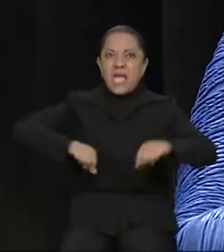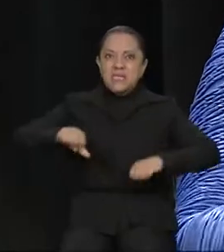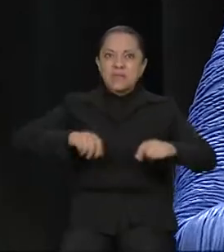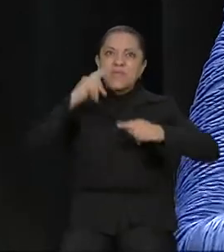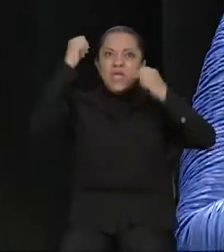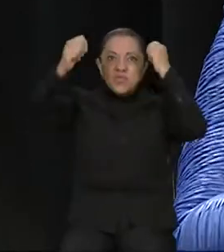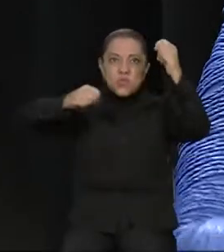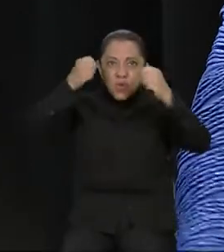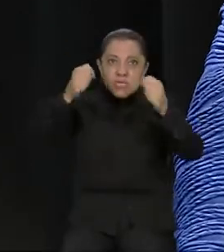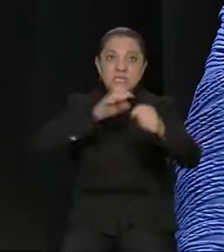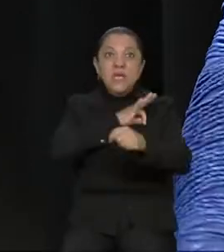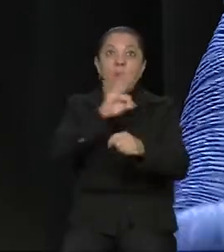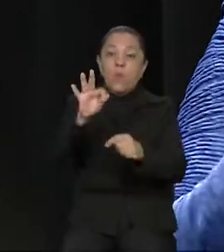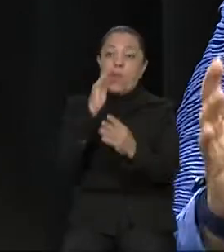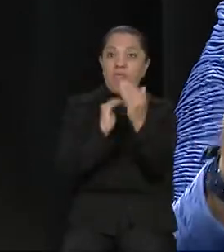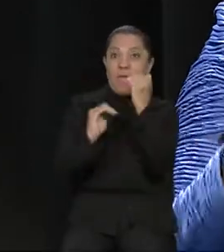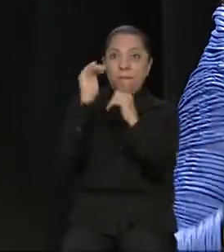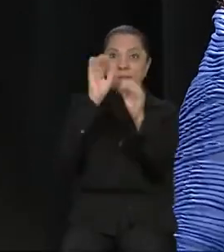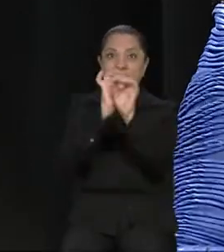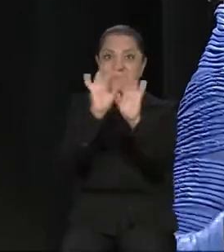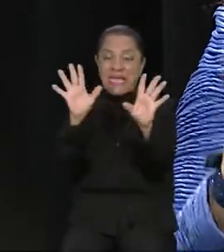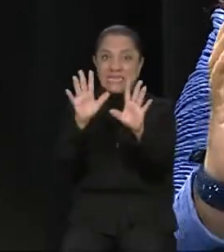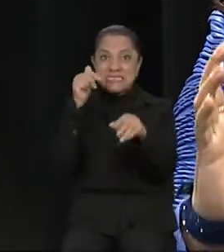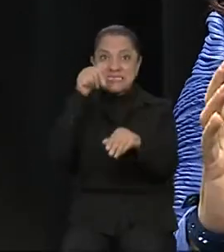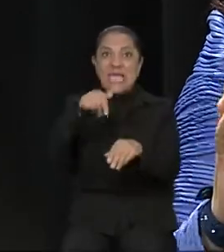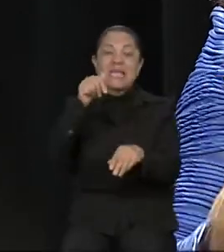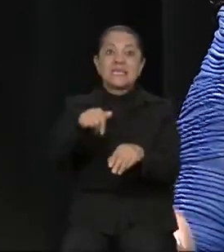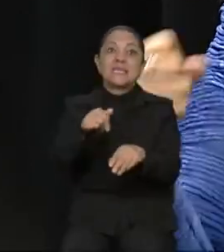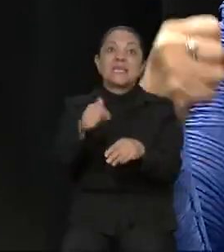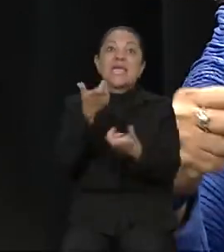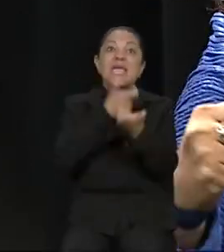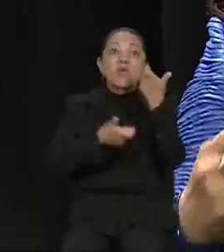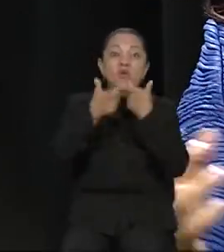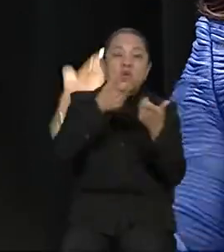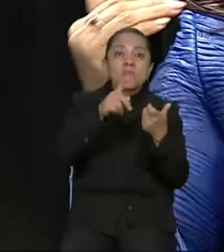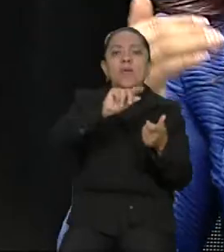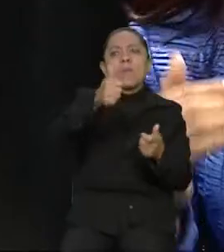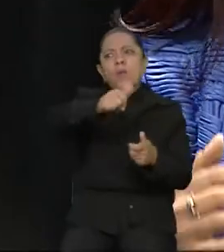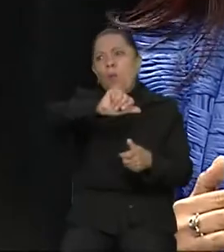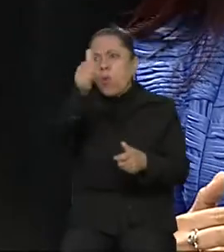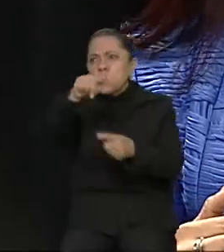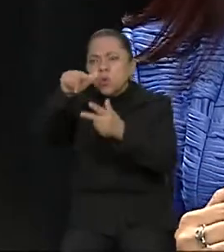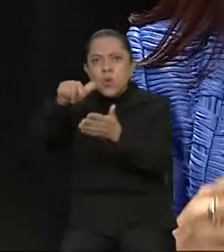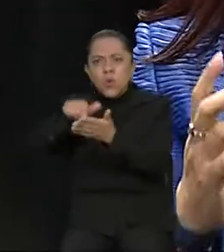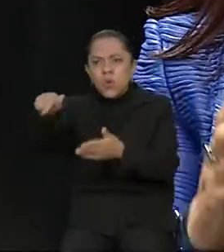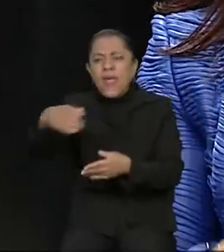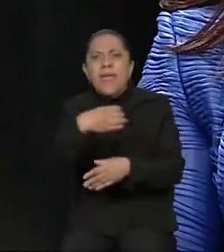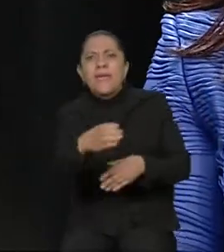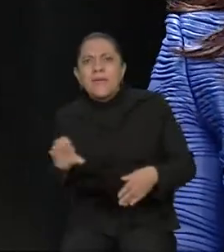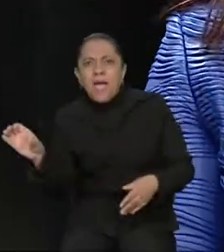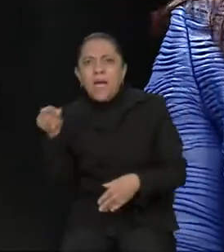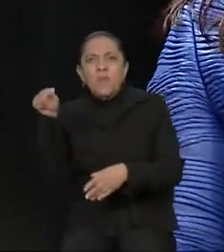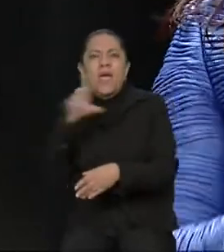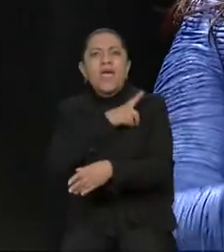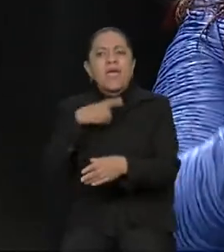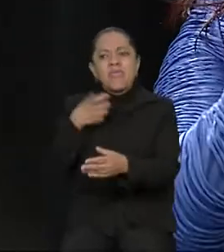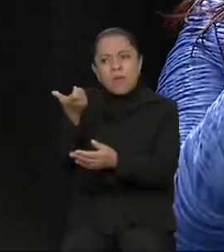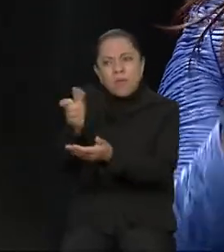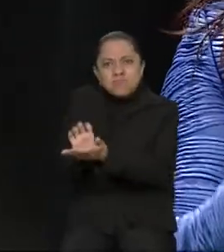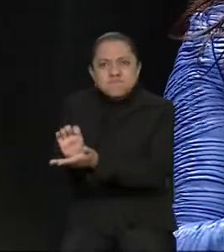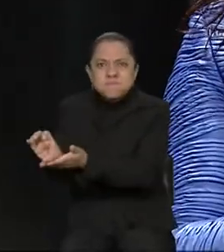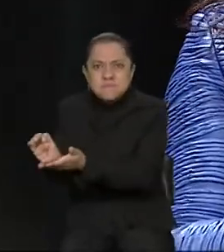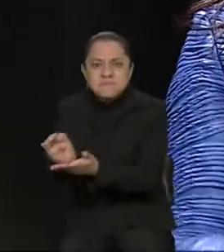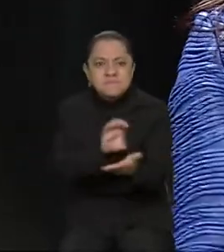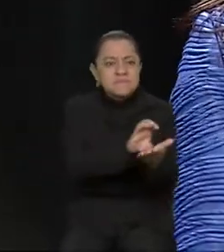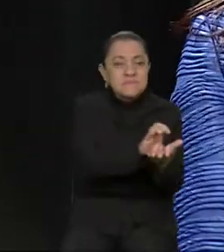detonar la economía, hay otros lugares donde es el campo y tenemos también que inyectar una serie de recursos. Pero para